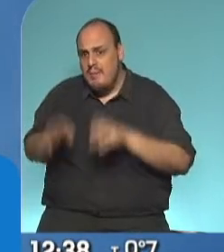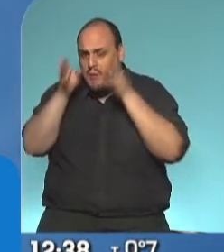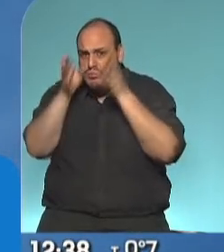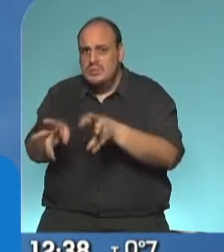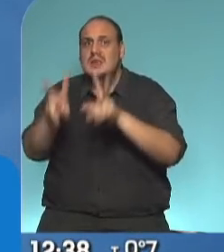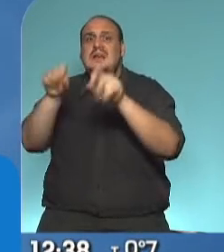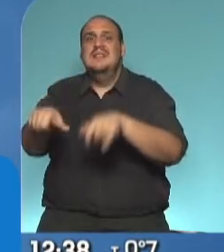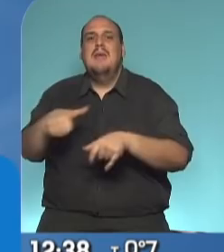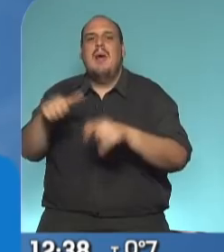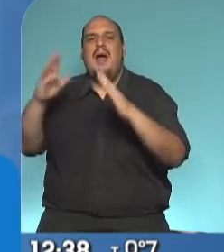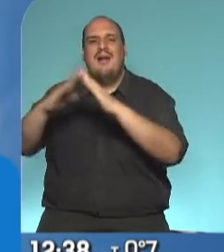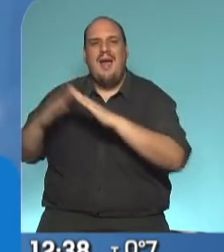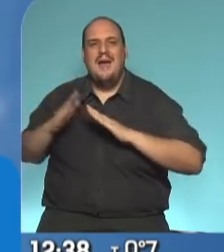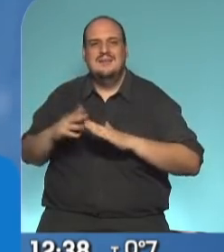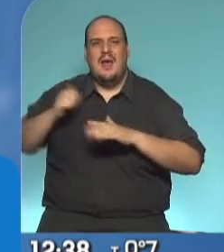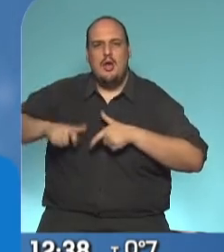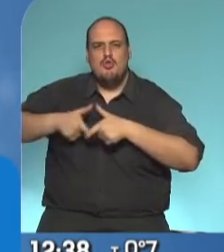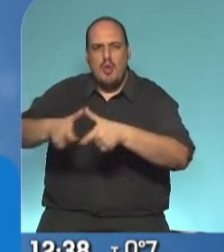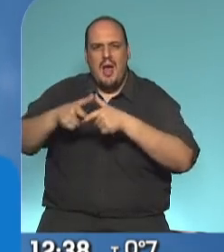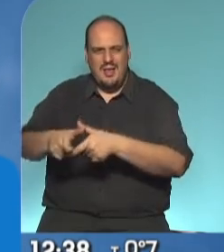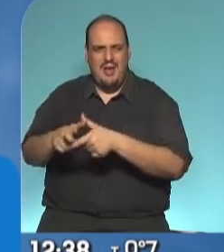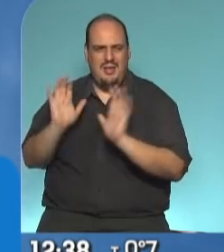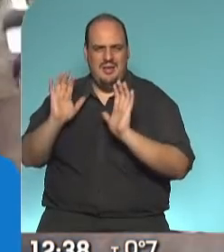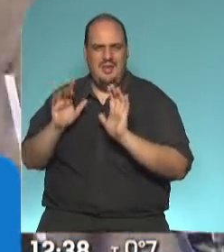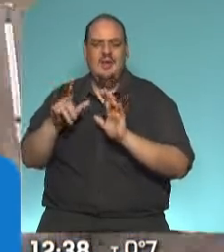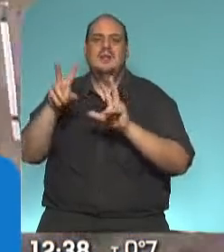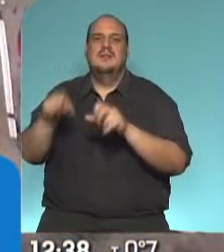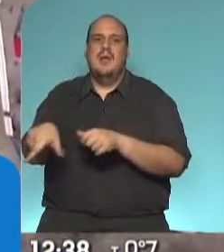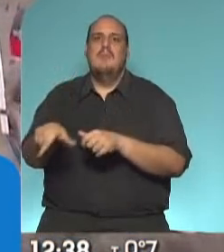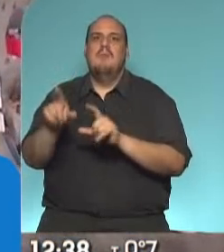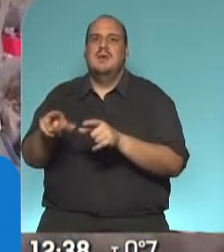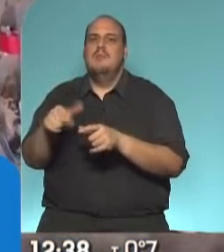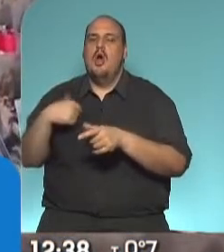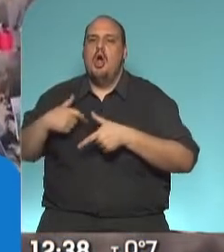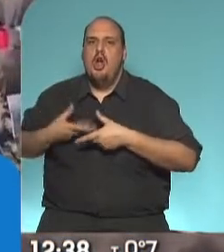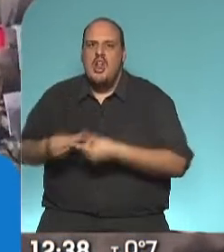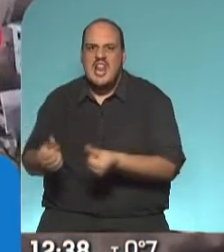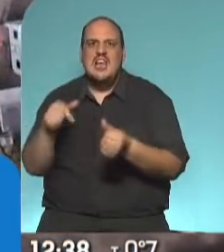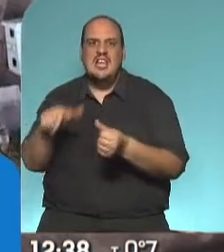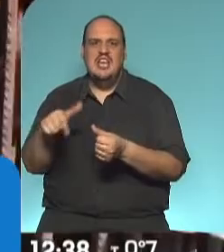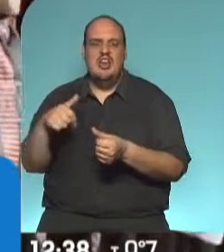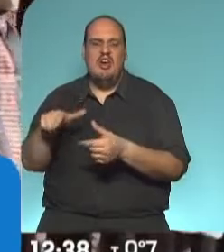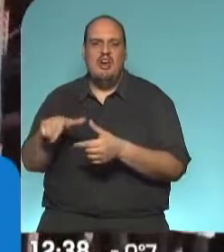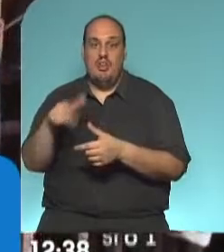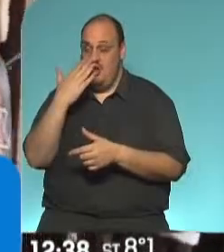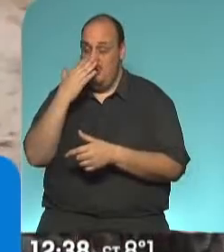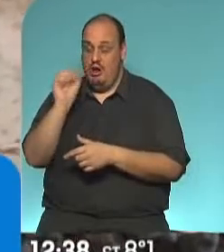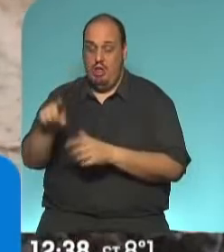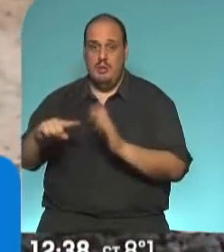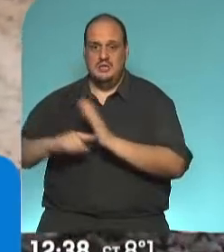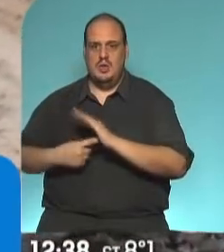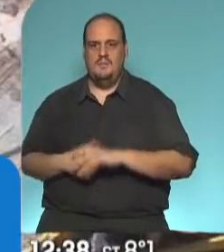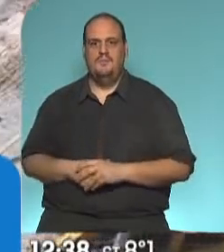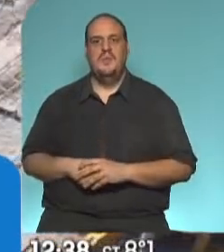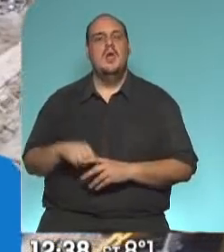domiciliarias cloacales. En este caso, del tratamiento de los líquidos cloacales en la ciudad de Córdoba. Por eso,